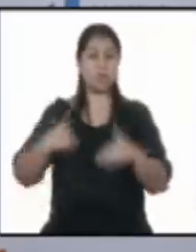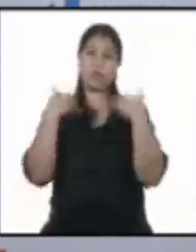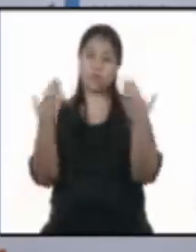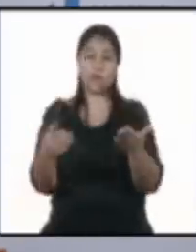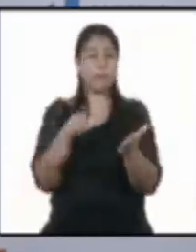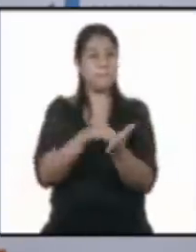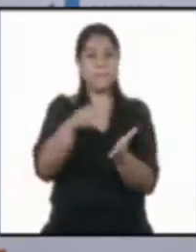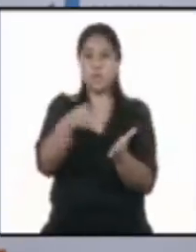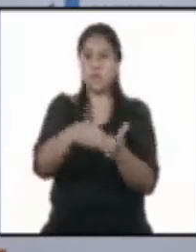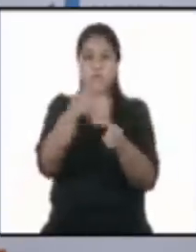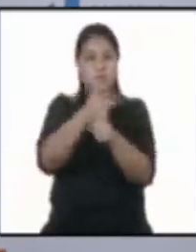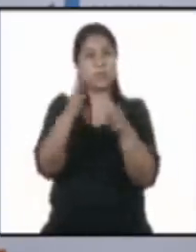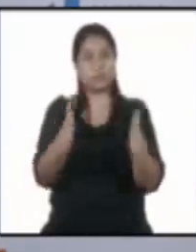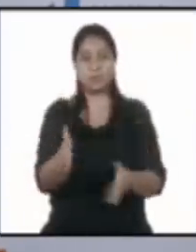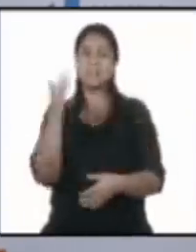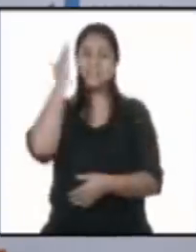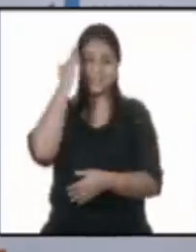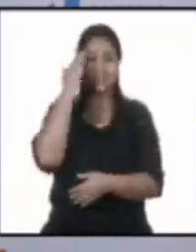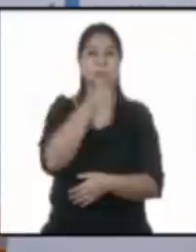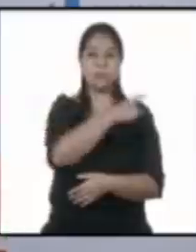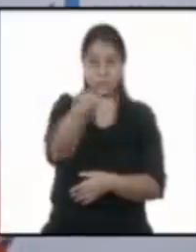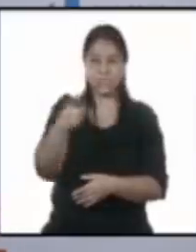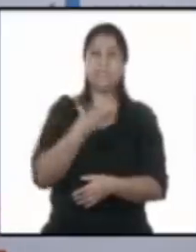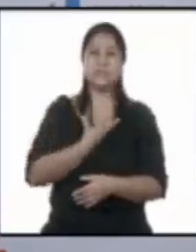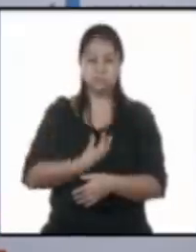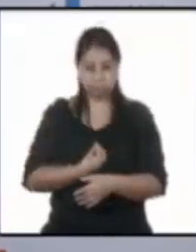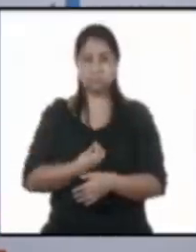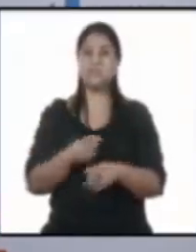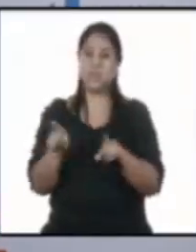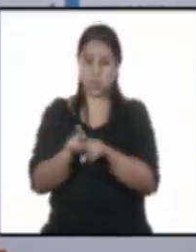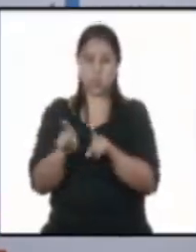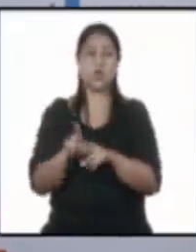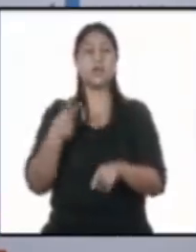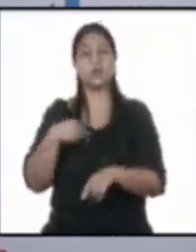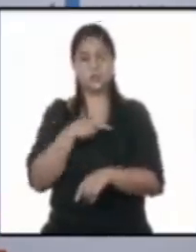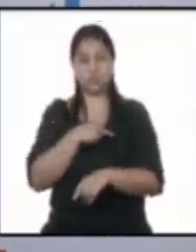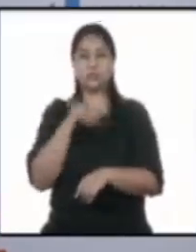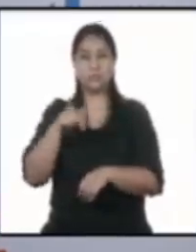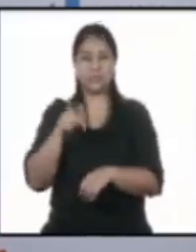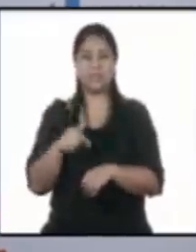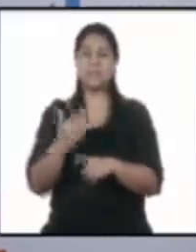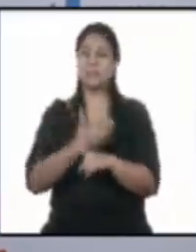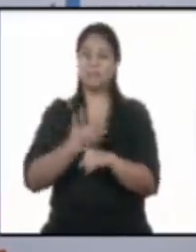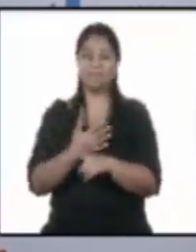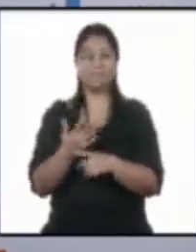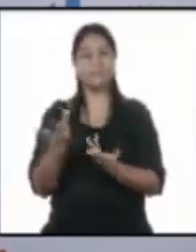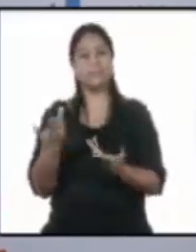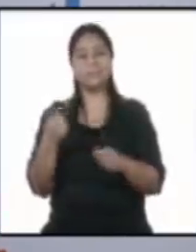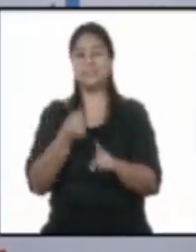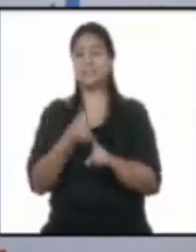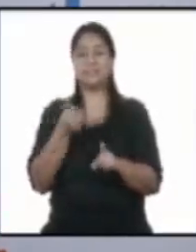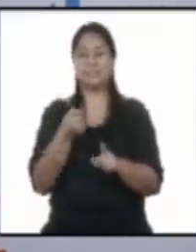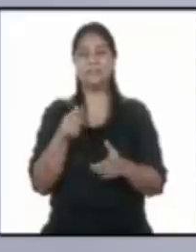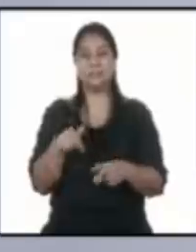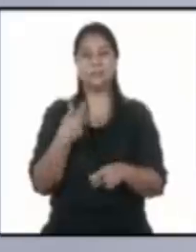de guatemaltecos que sabemos que están sufriendo, al igual que nosotros, en esta crisis tan lamentable que está viviendo nuestro